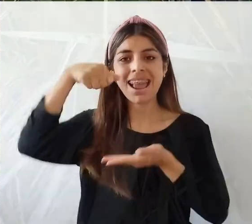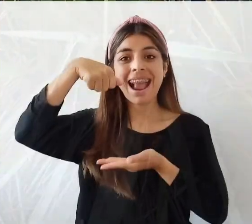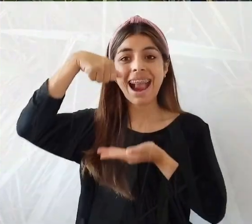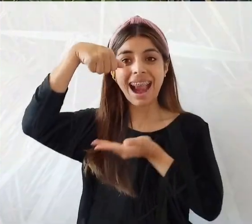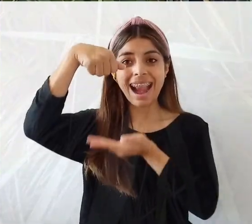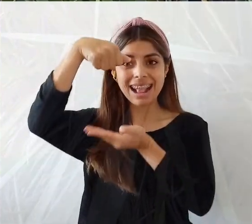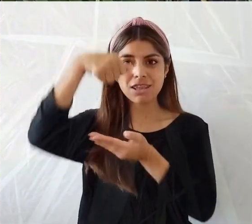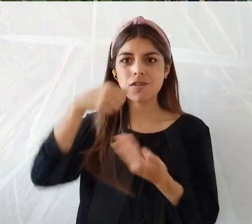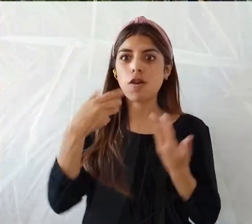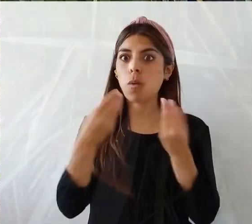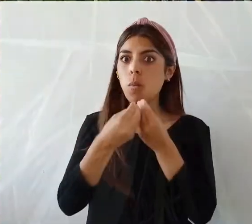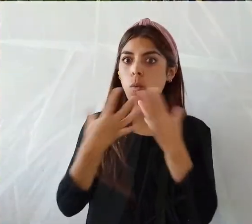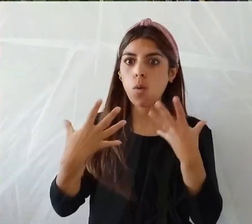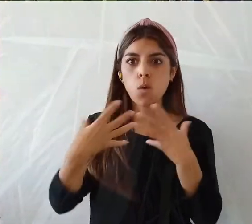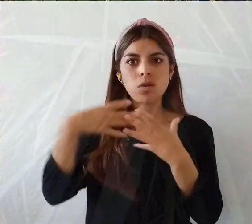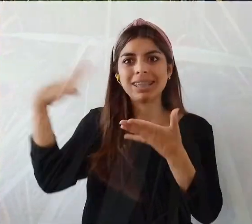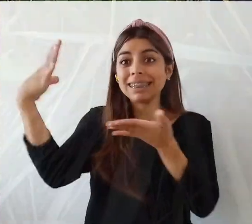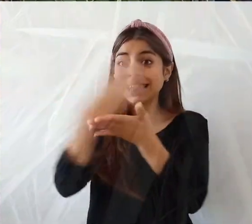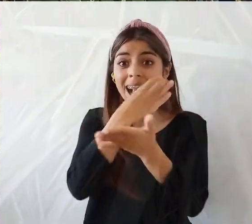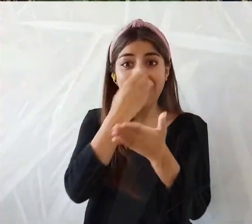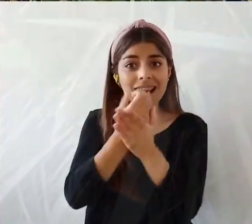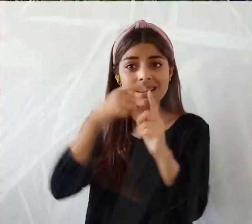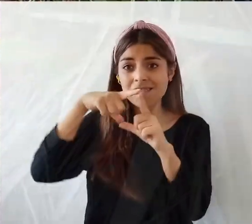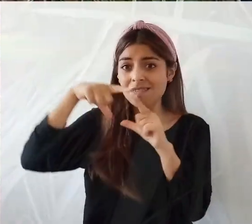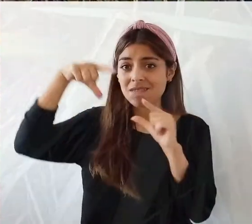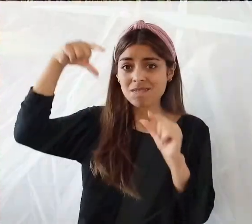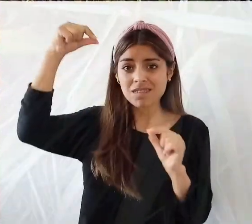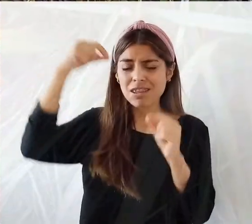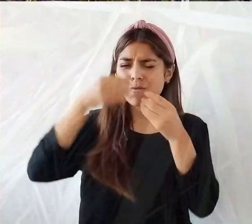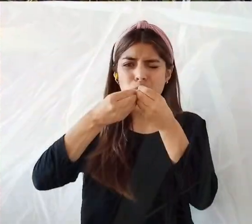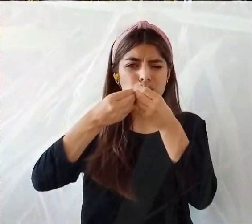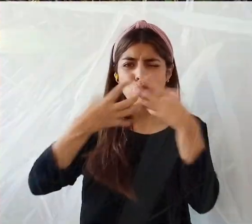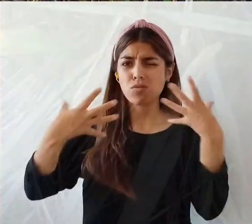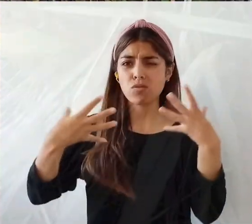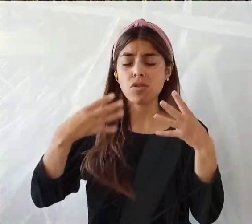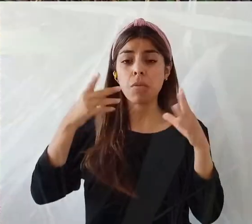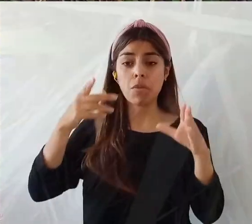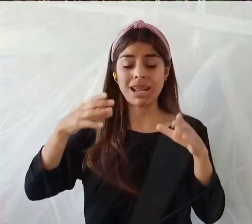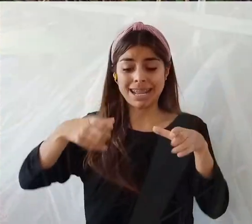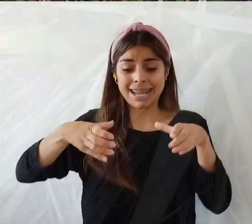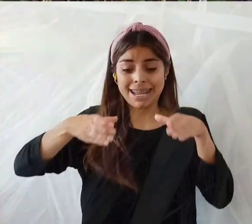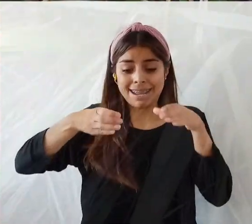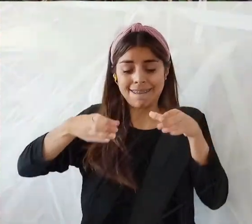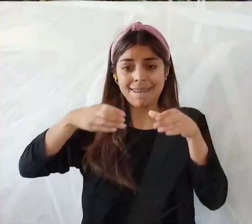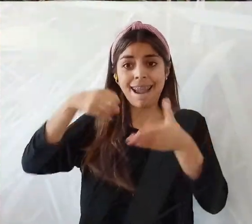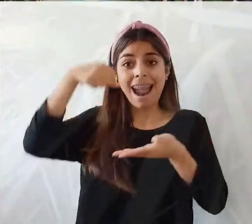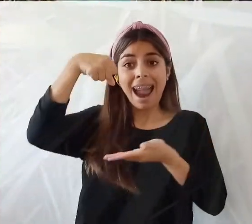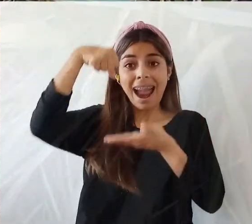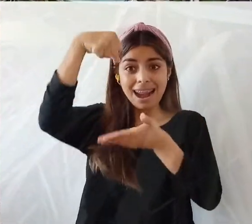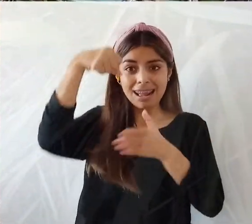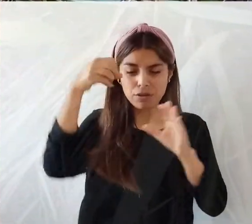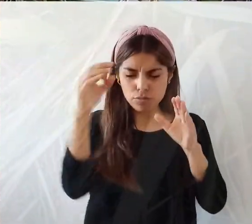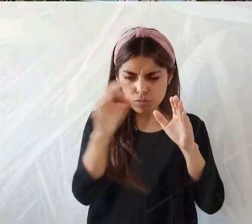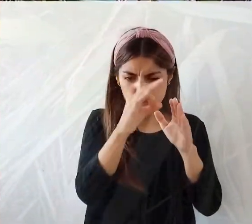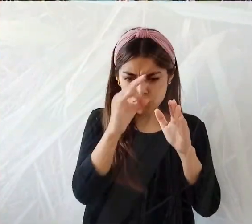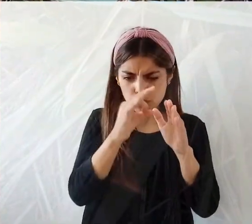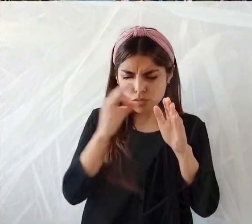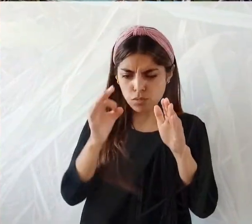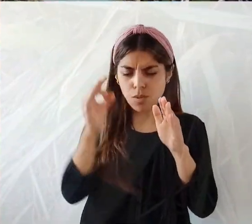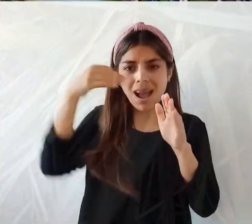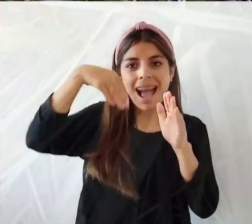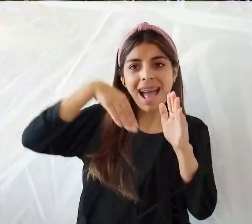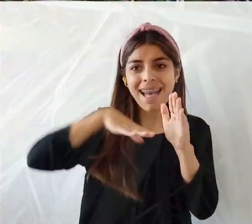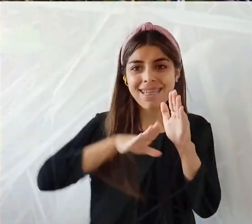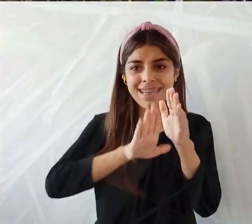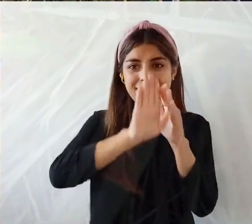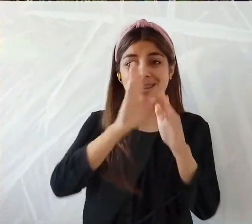Hay que tener Necesita alto material porque hay que colocarle adentro igual material. Estos que no están